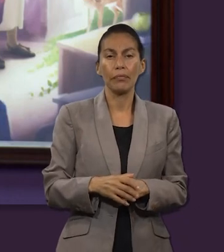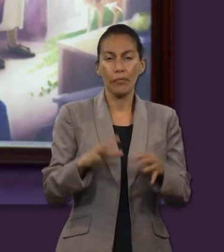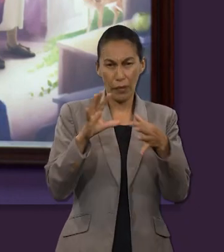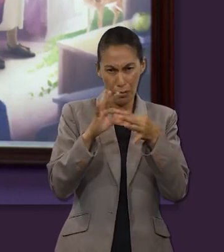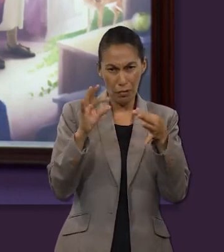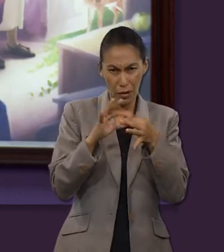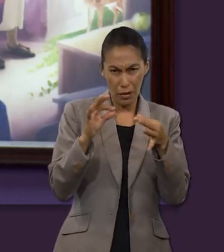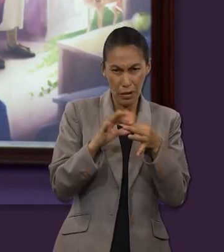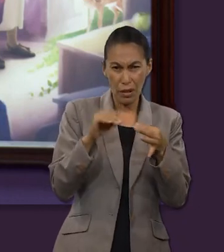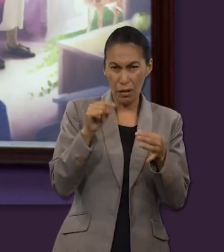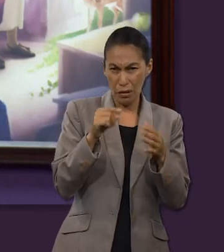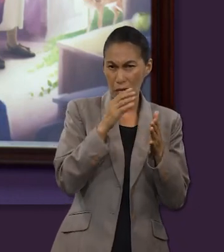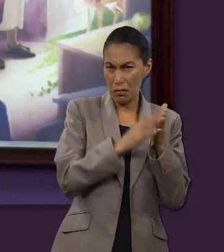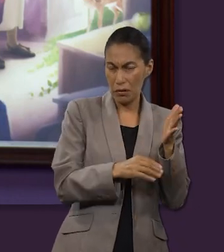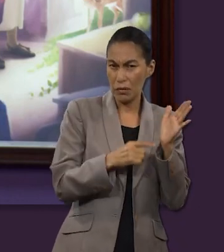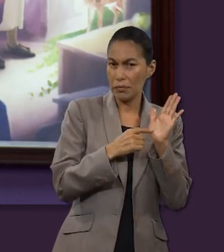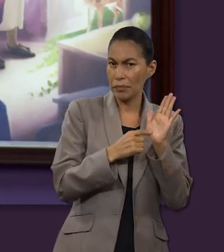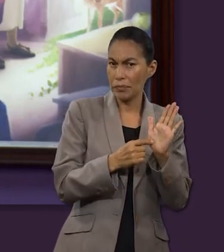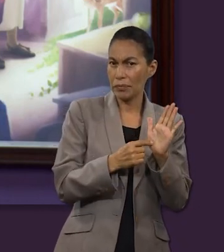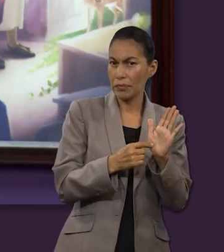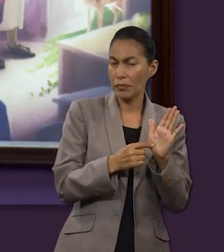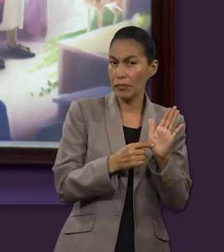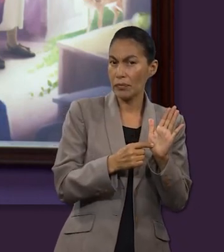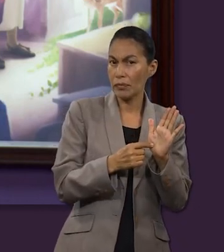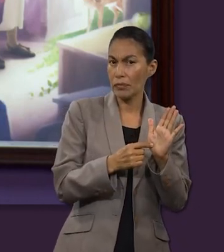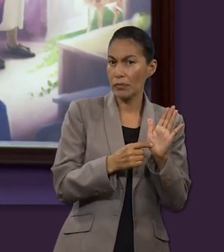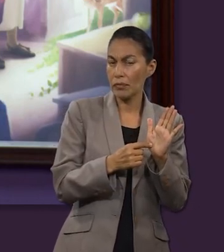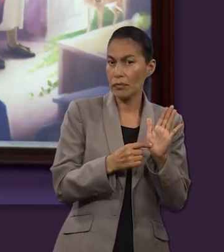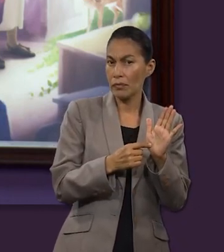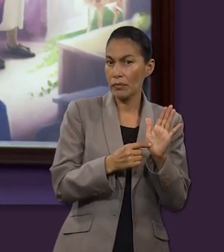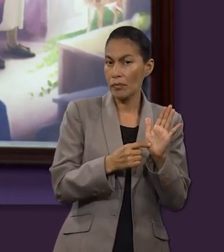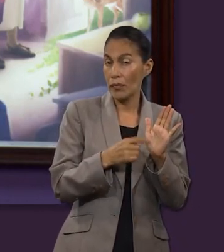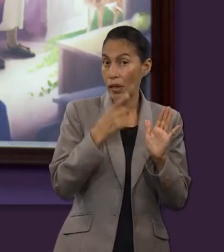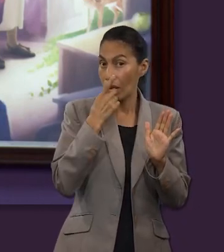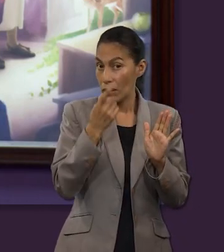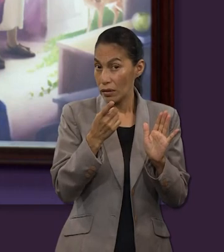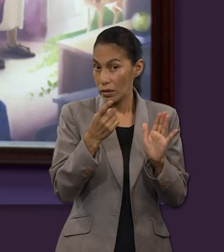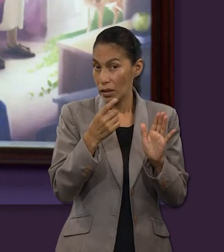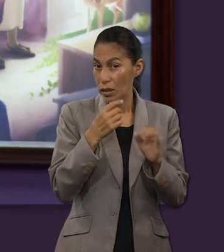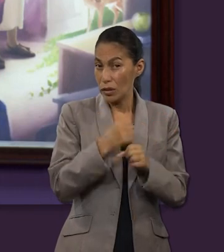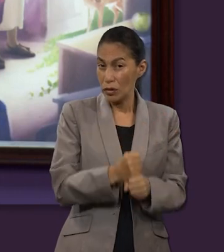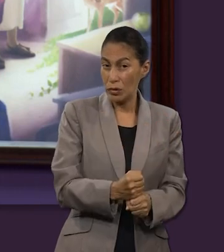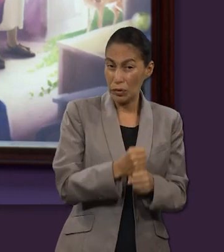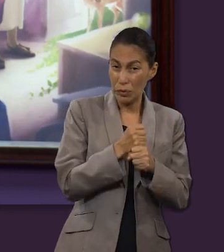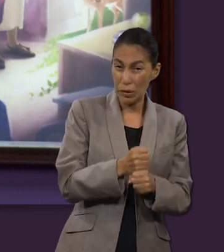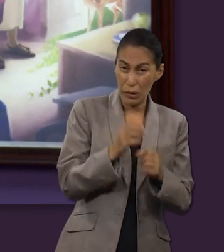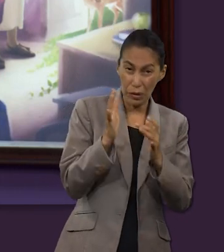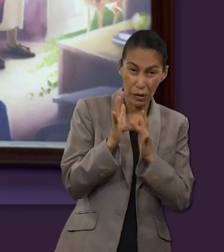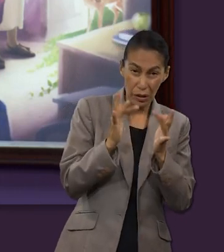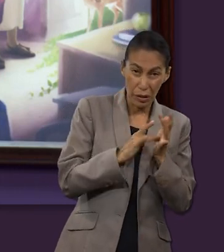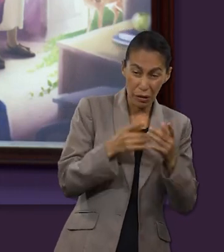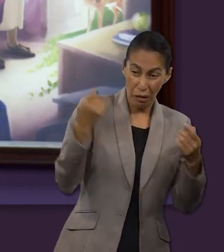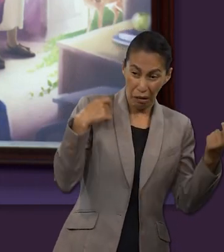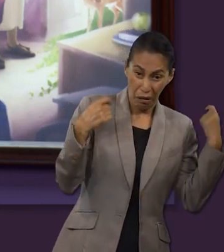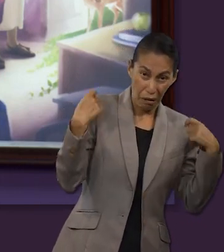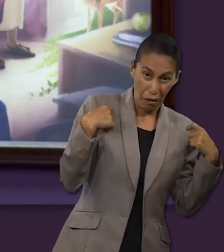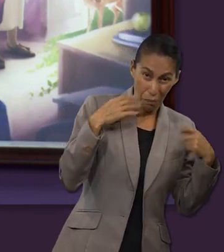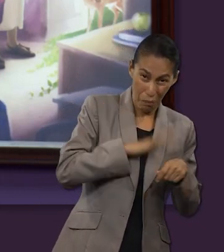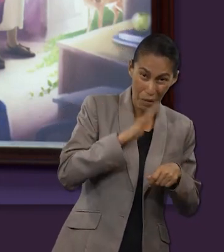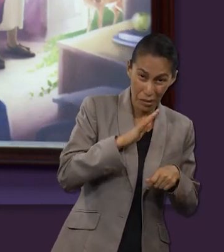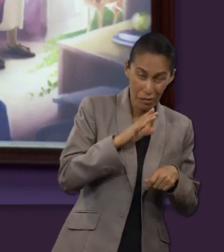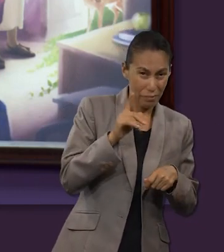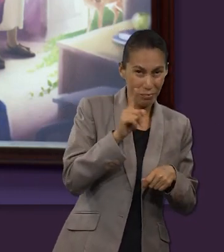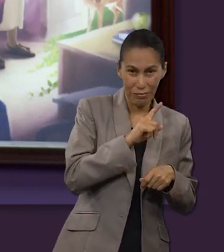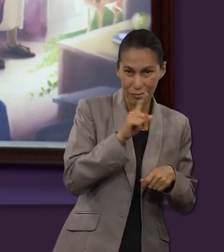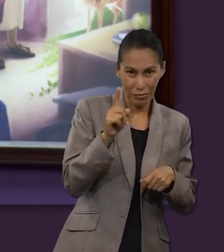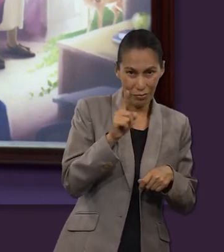un poco lo que sucedió aquí en este capítulo y nos afirma que el mayor sufrimiento